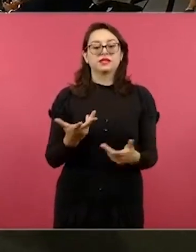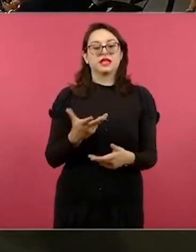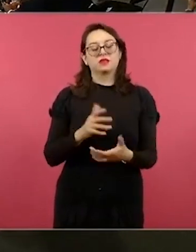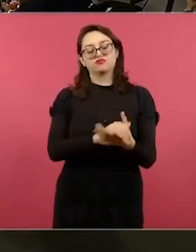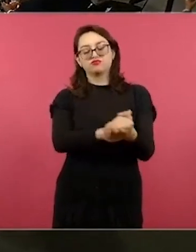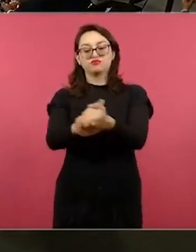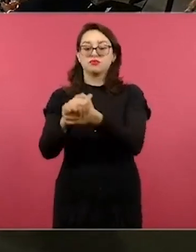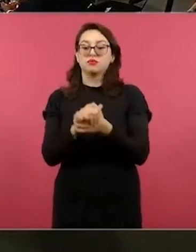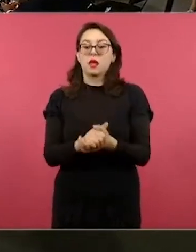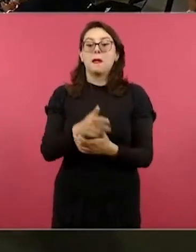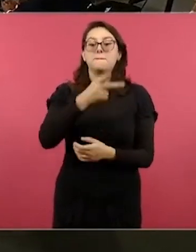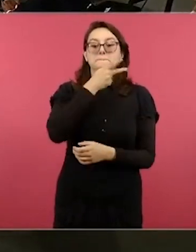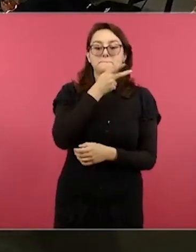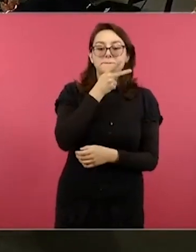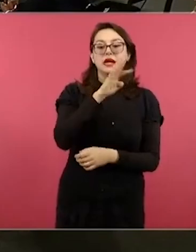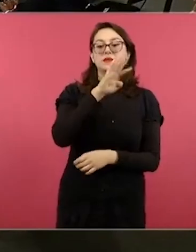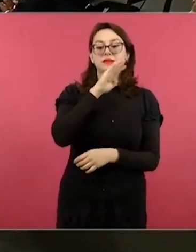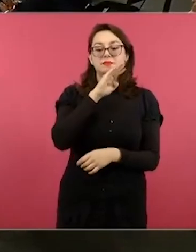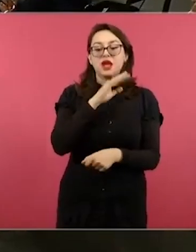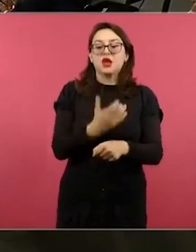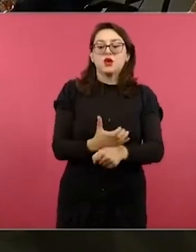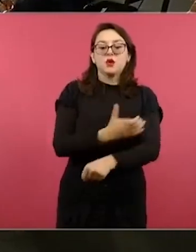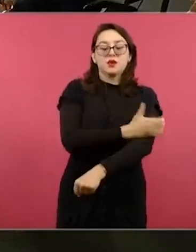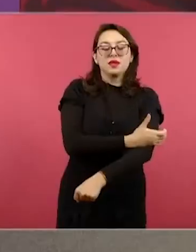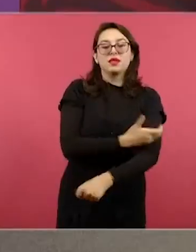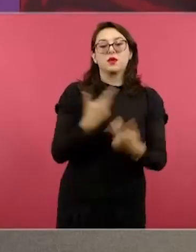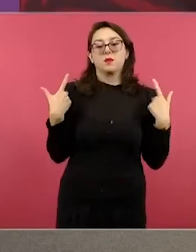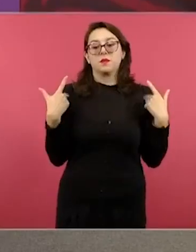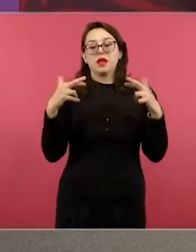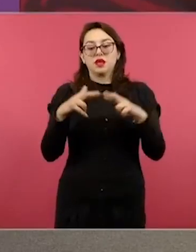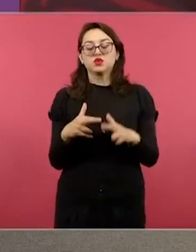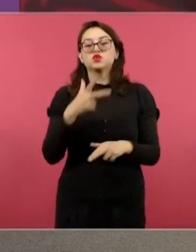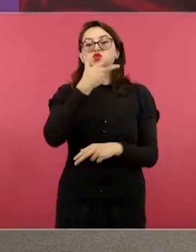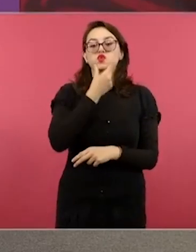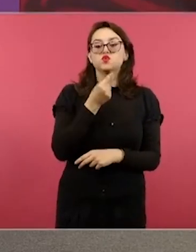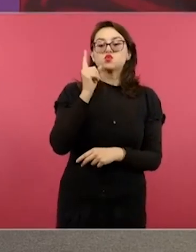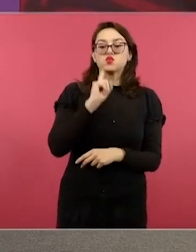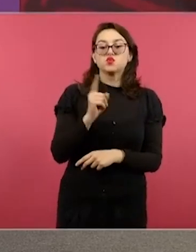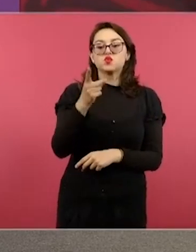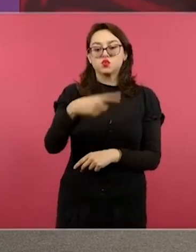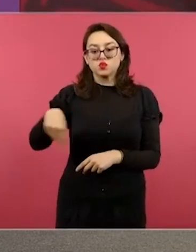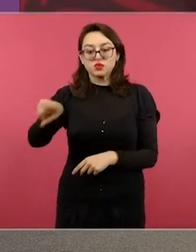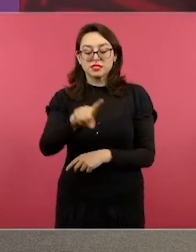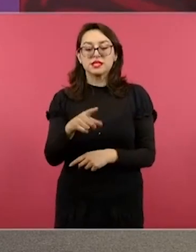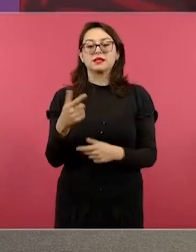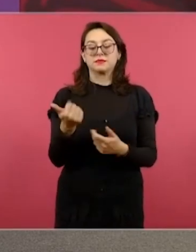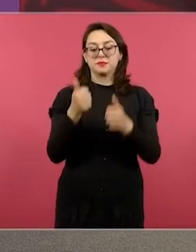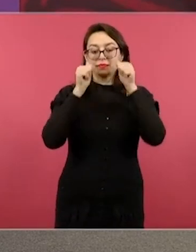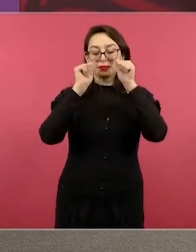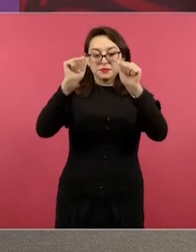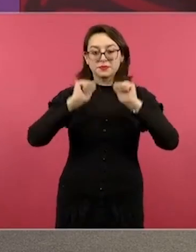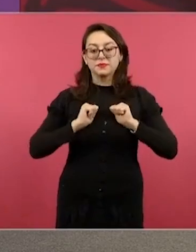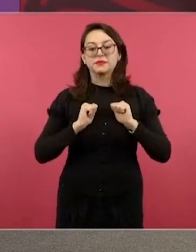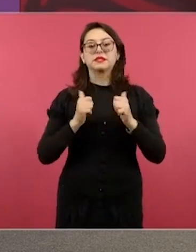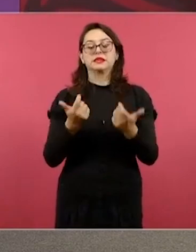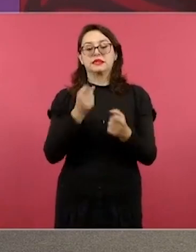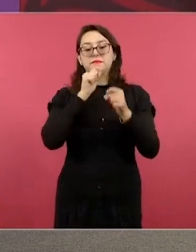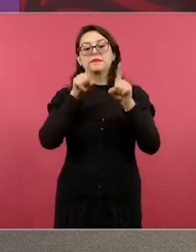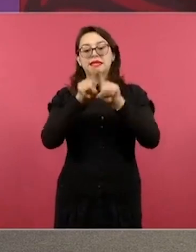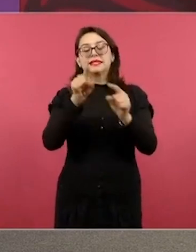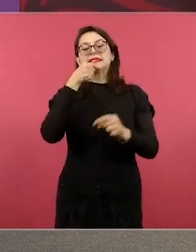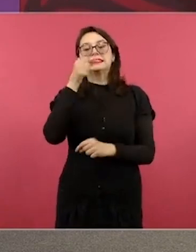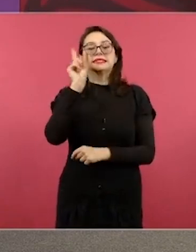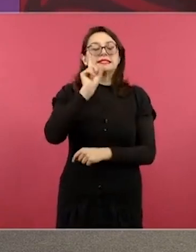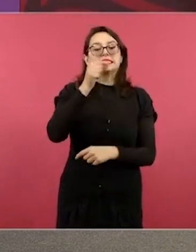mamás, papás, compañeros, maestros y maestras que me escuchan de toda la República, especialmente niñas y niños.